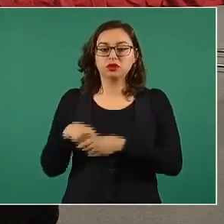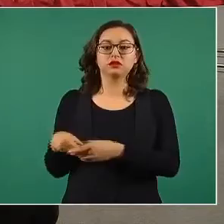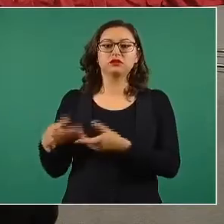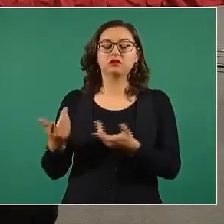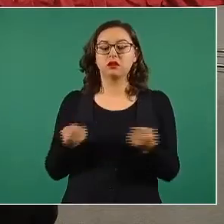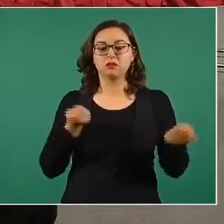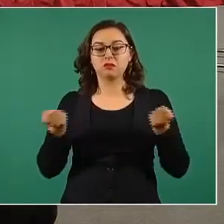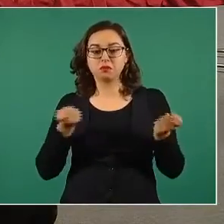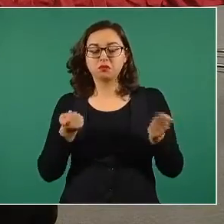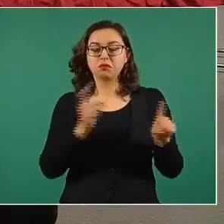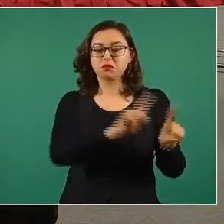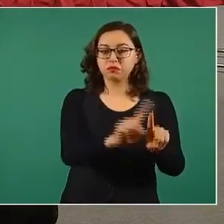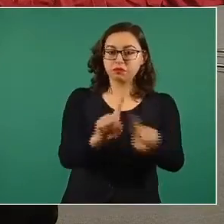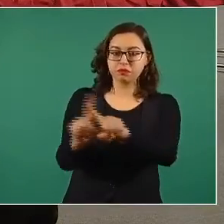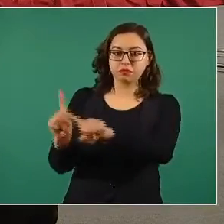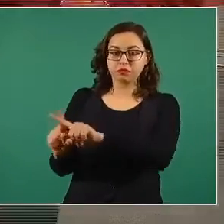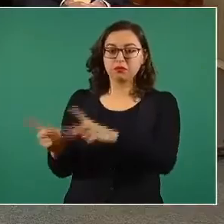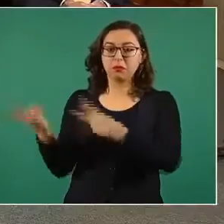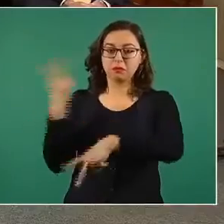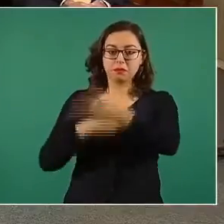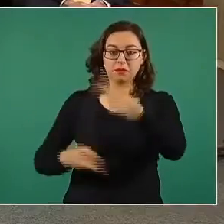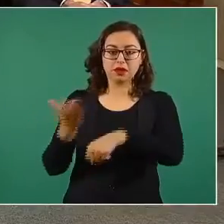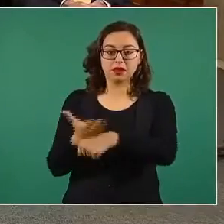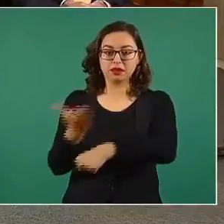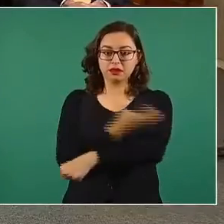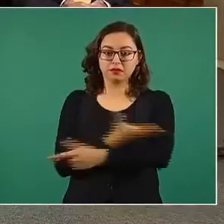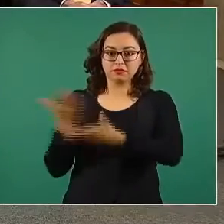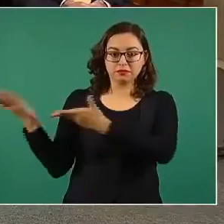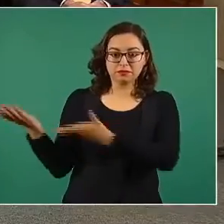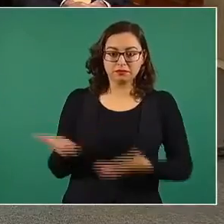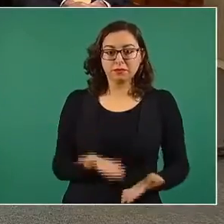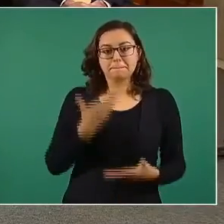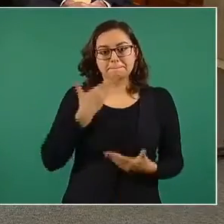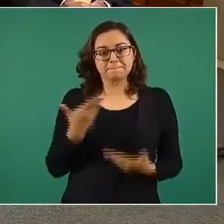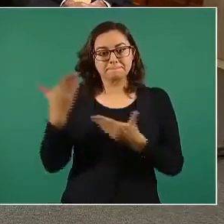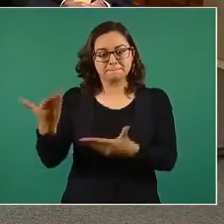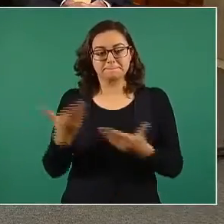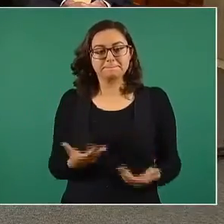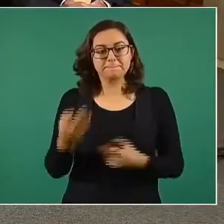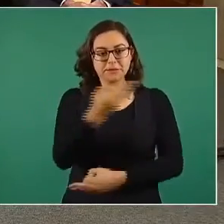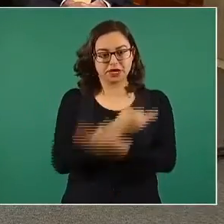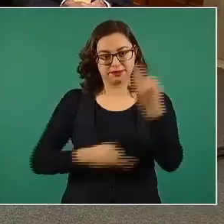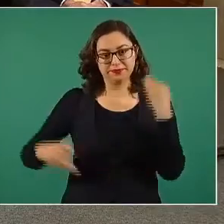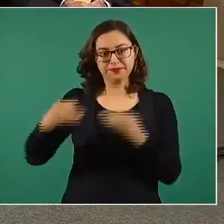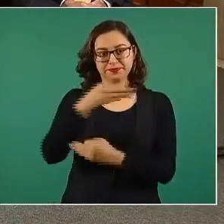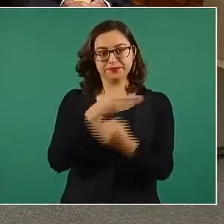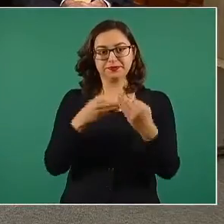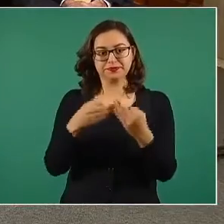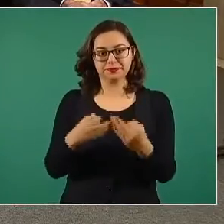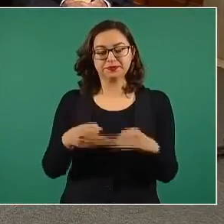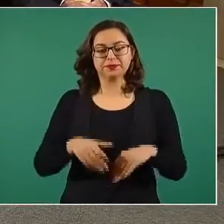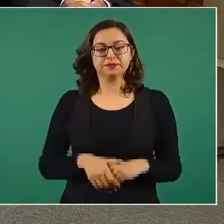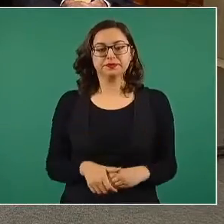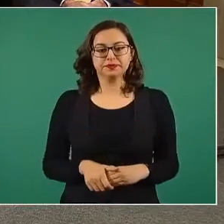aquí. Son bienvenidos, Emilio, todos los que nos están